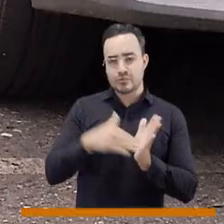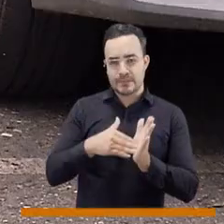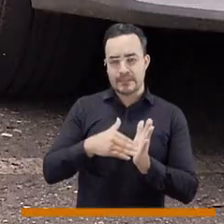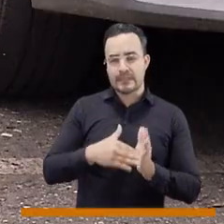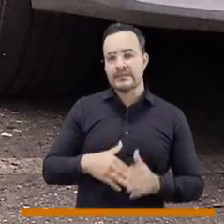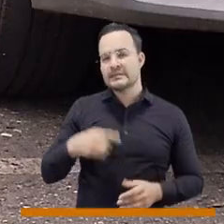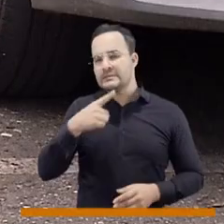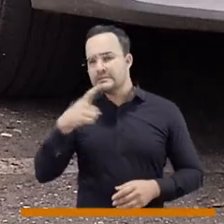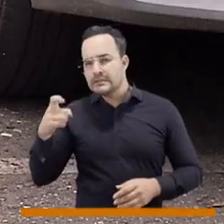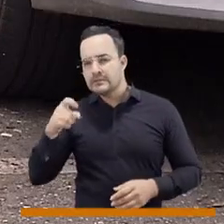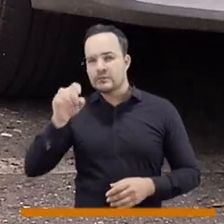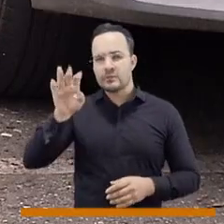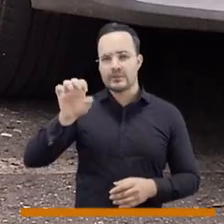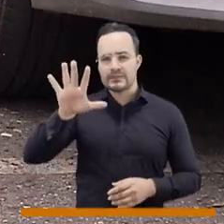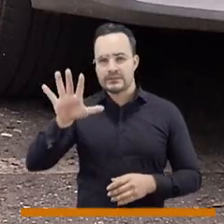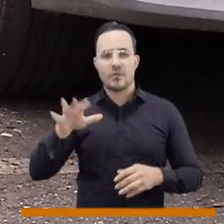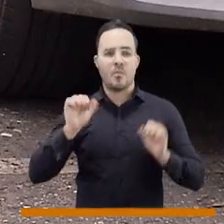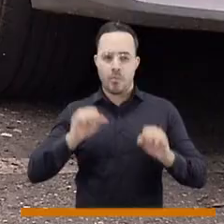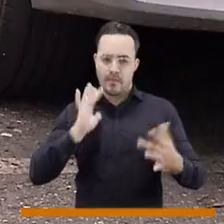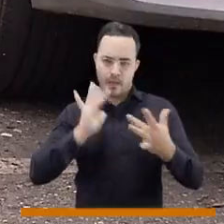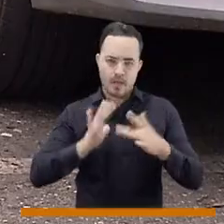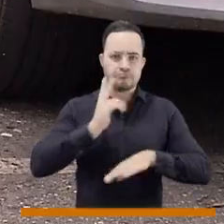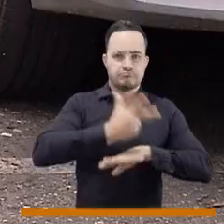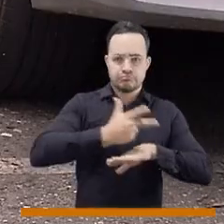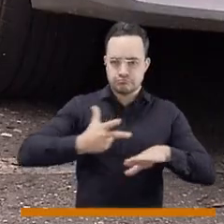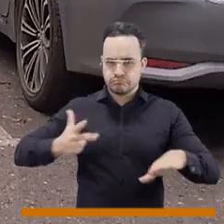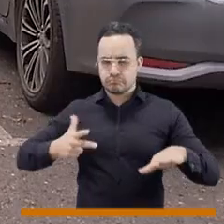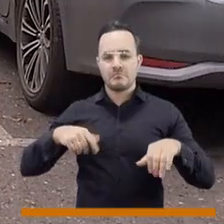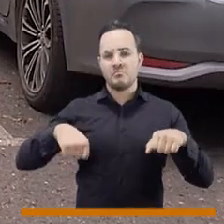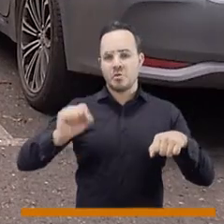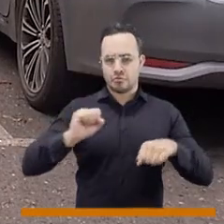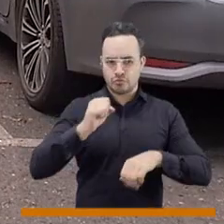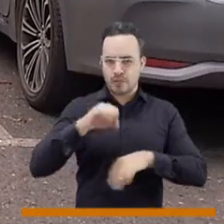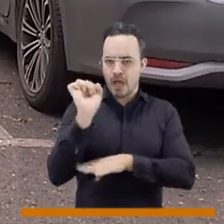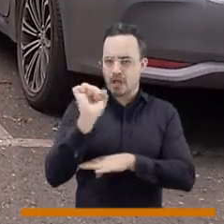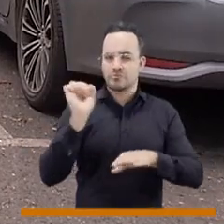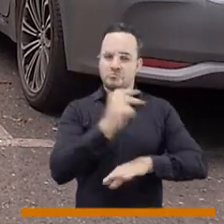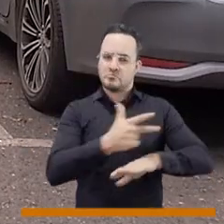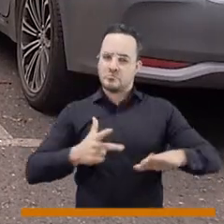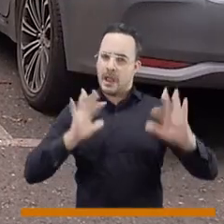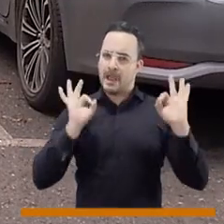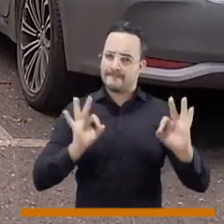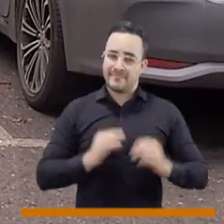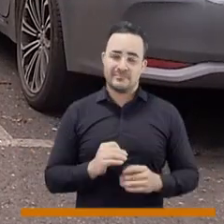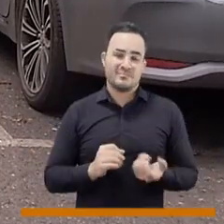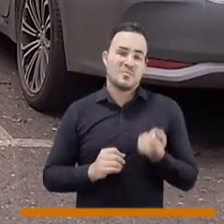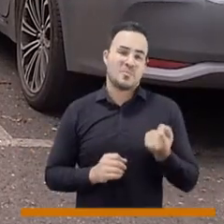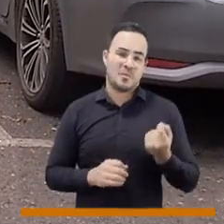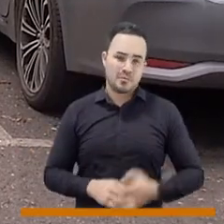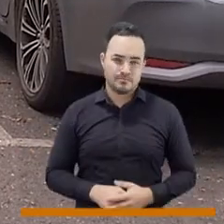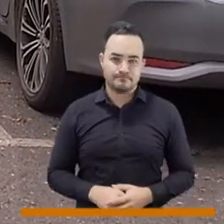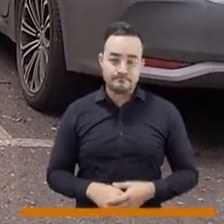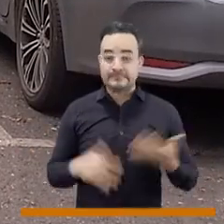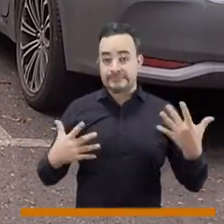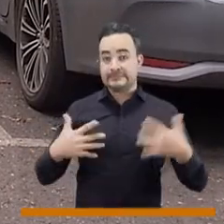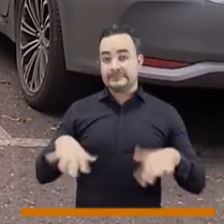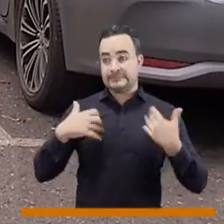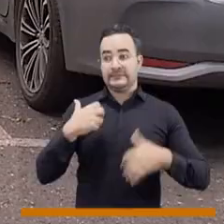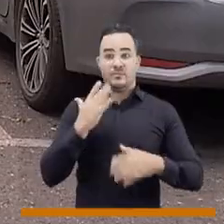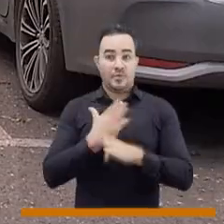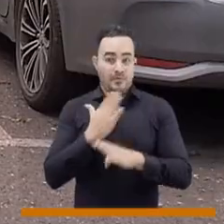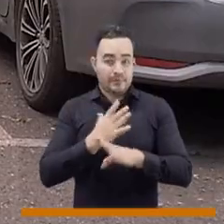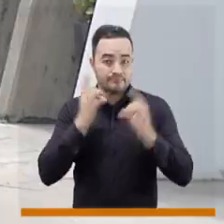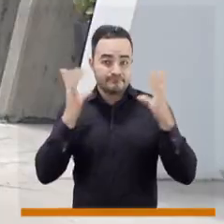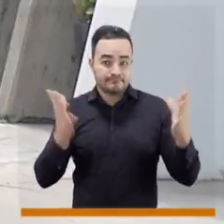cuales hay habilitadas cerca de 2,905 celdas en servicio para carros y motos. La ciudad